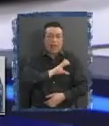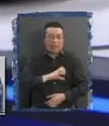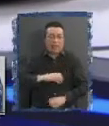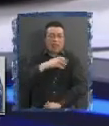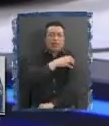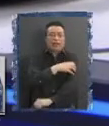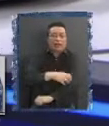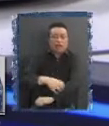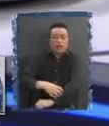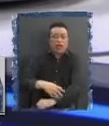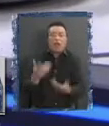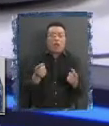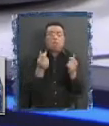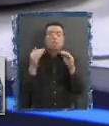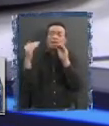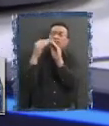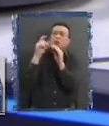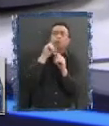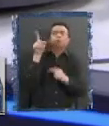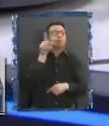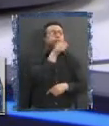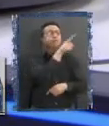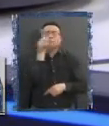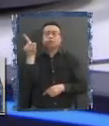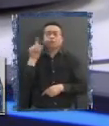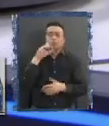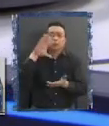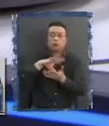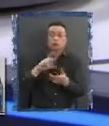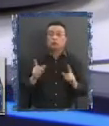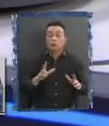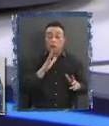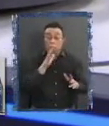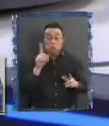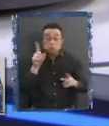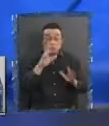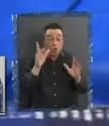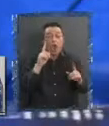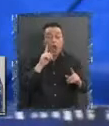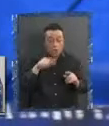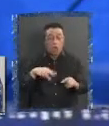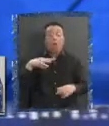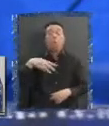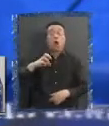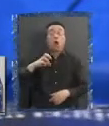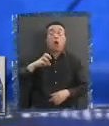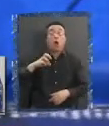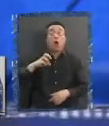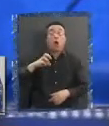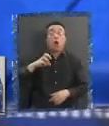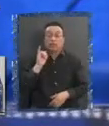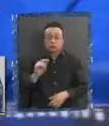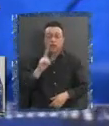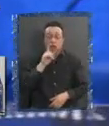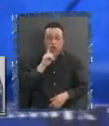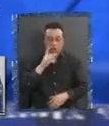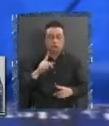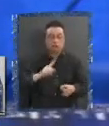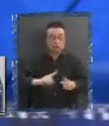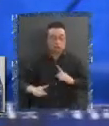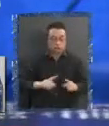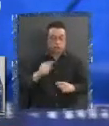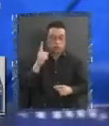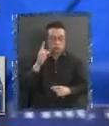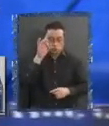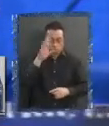¿A quién nos vamos a parecer En definitiva? No sé a nos vamos a parecer Lo que sí Tenemos un modelo Donde Tenemos una estructura Administrativa unitaria Muy